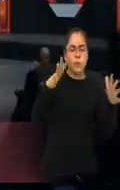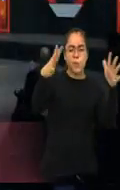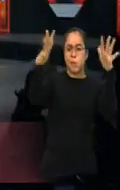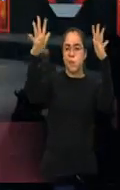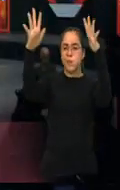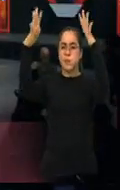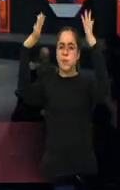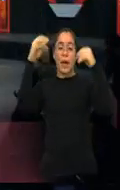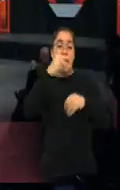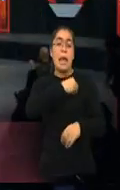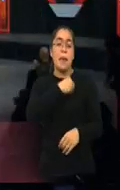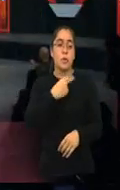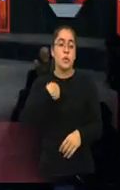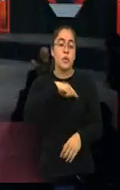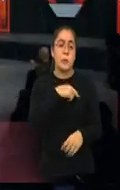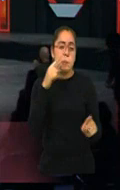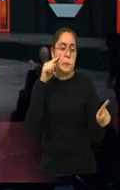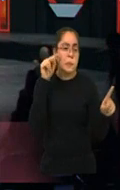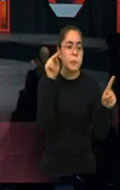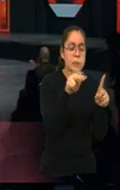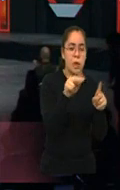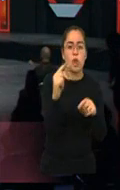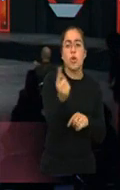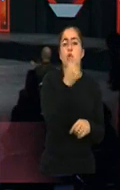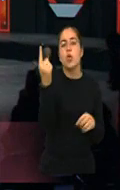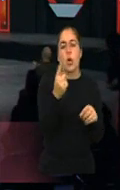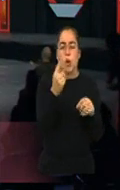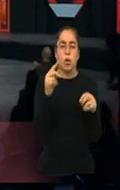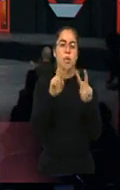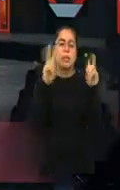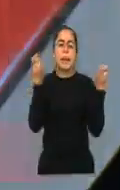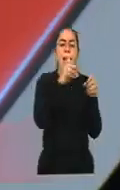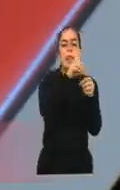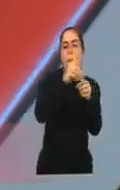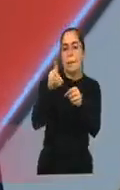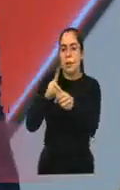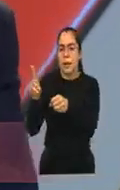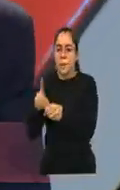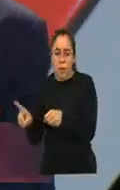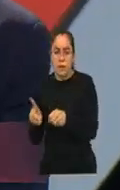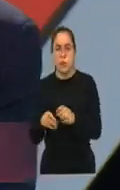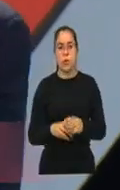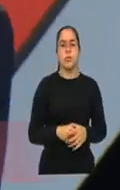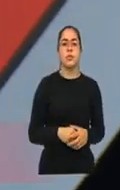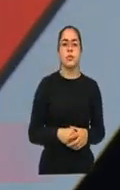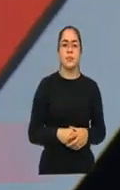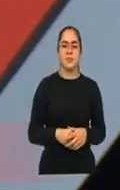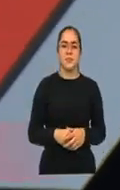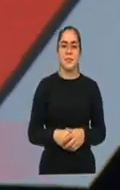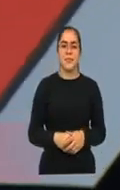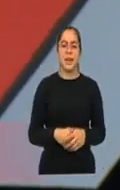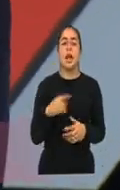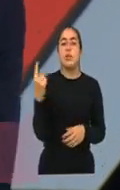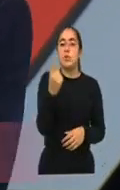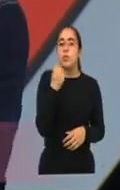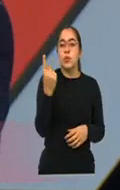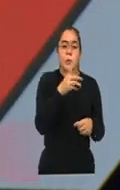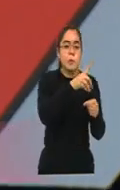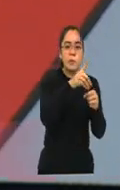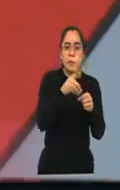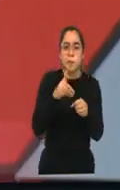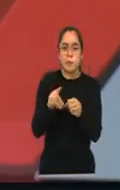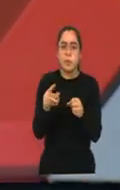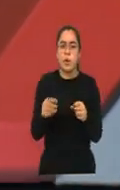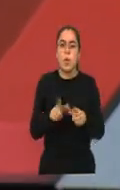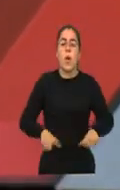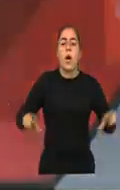rinconcito guatemalteco, a Quetzaltenango, a Retaluleu, a Zacapa, Altaverapaz, Bajaverapaz, Aquiché, a todos esos rincones, pero vamos a